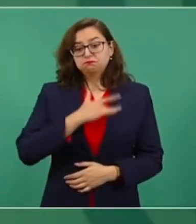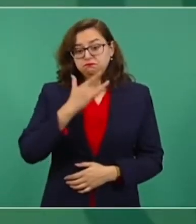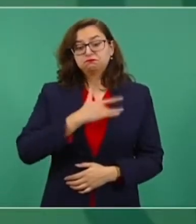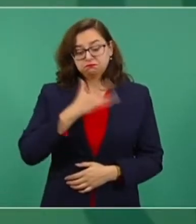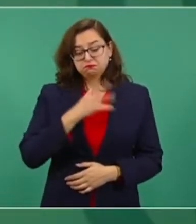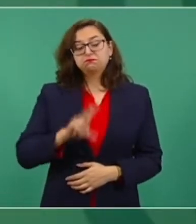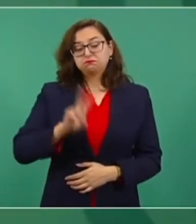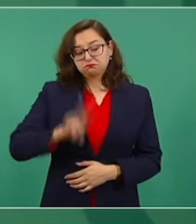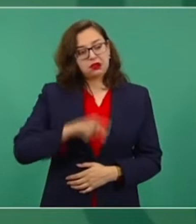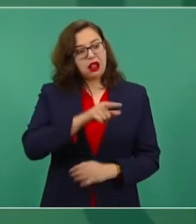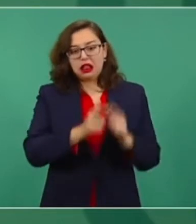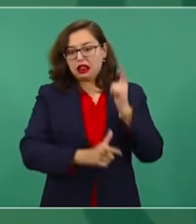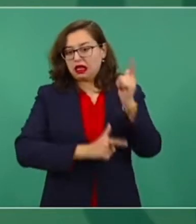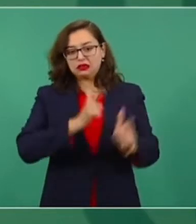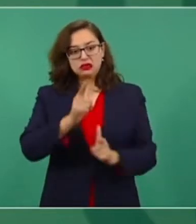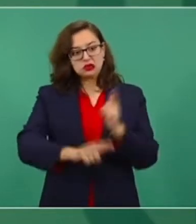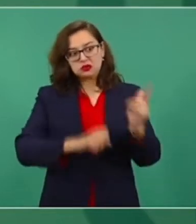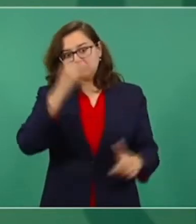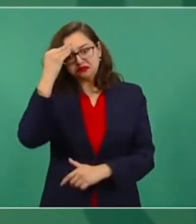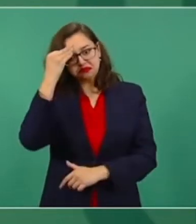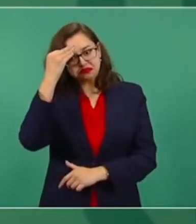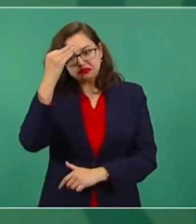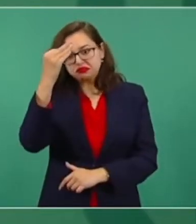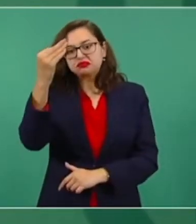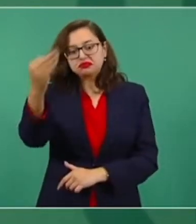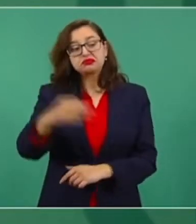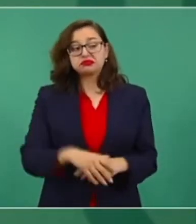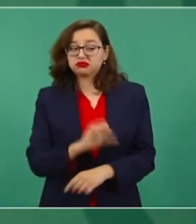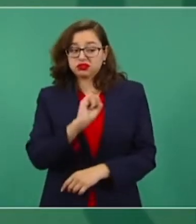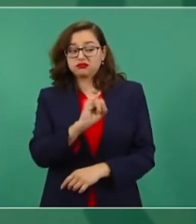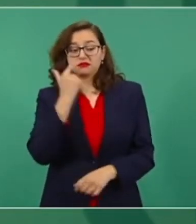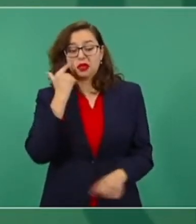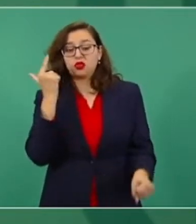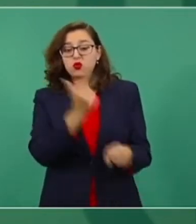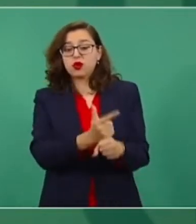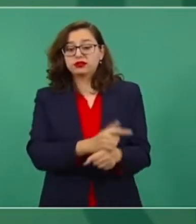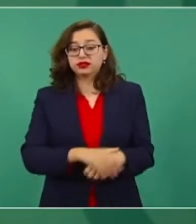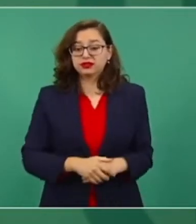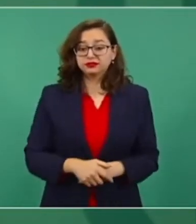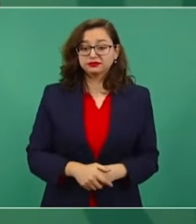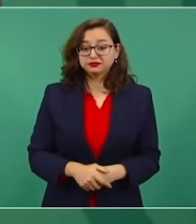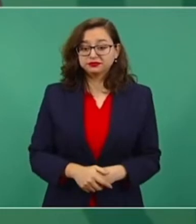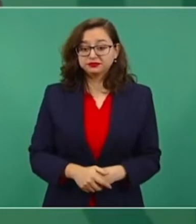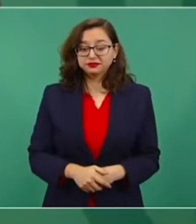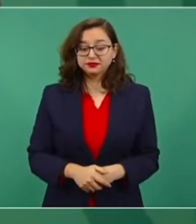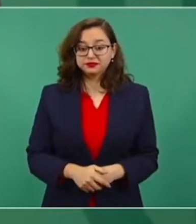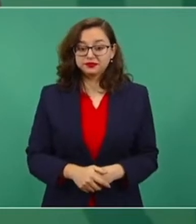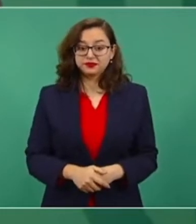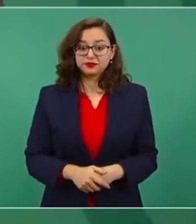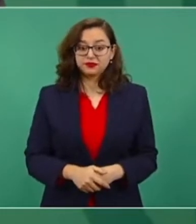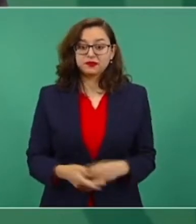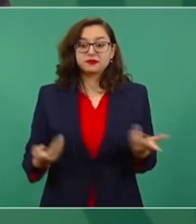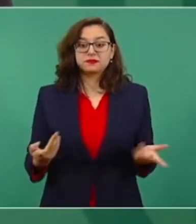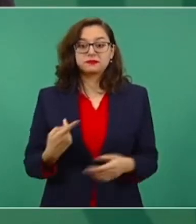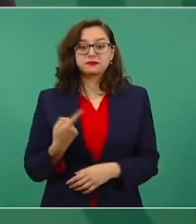sin duda, es evidente, pero le